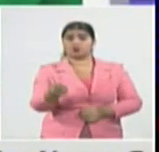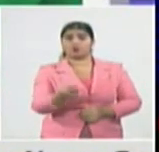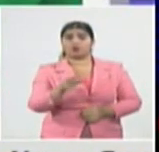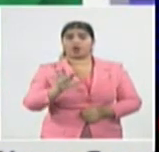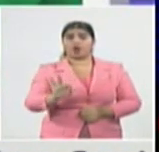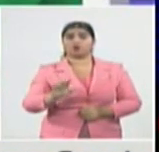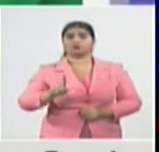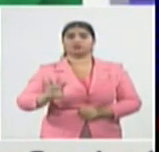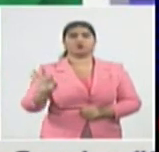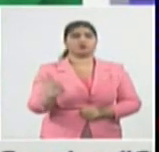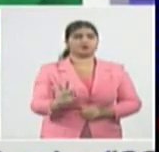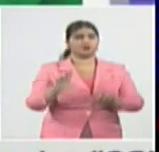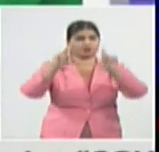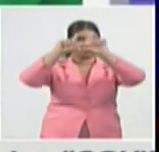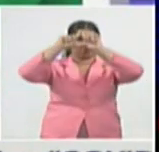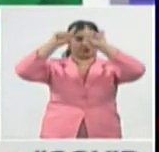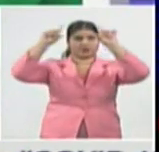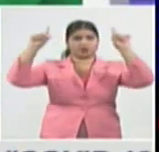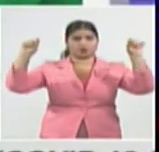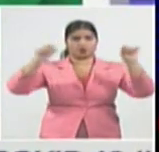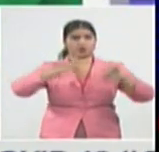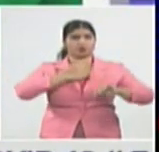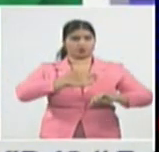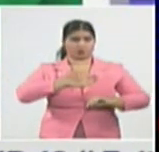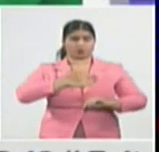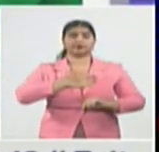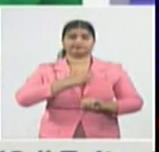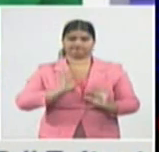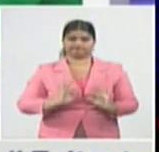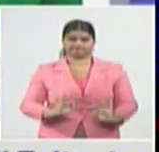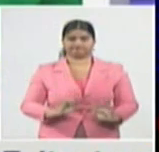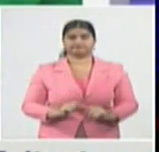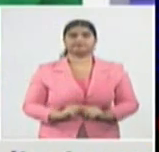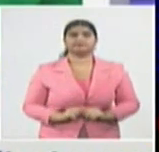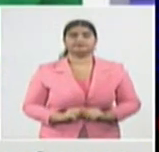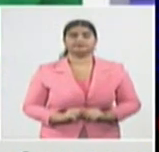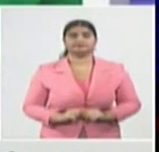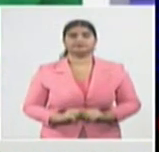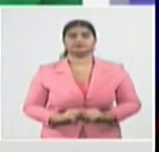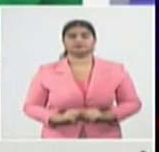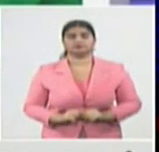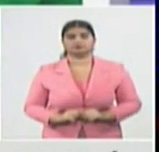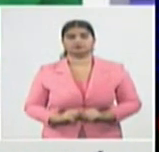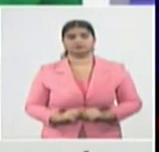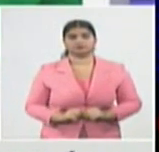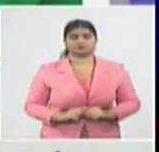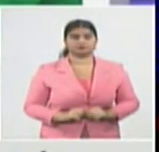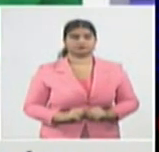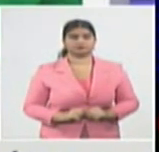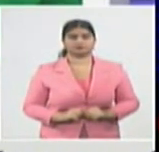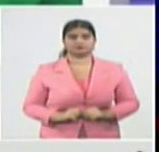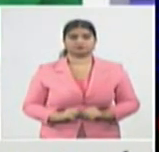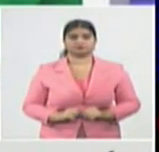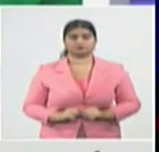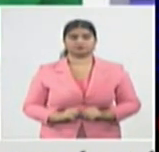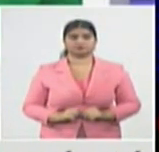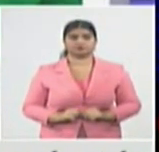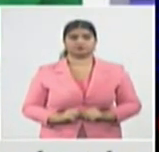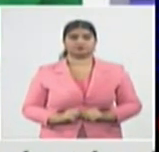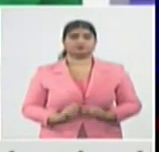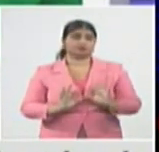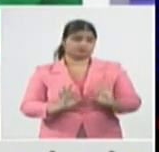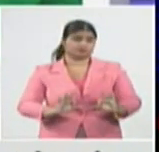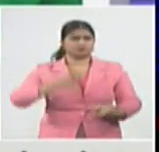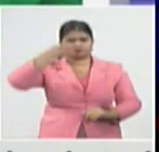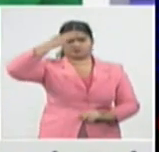elevado para nuestros propósitos, para nuestros protocolos, aunque tengamos que reconocer que es inferior a la del